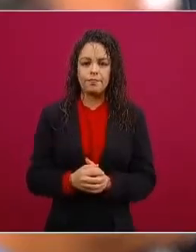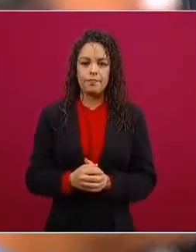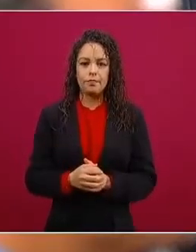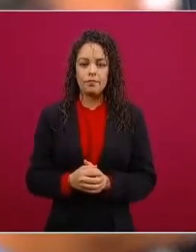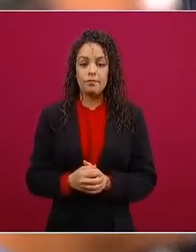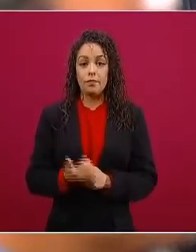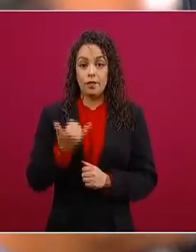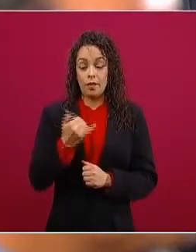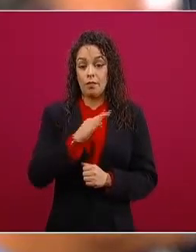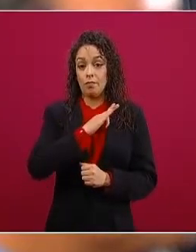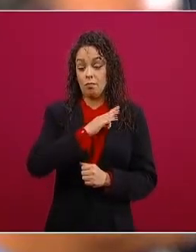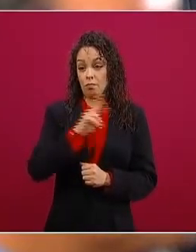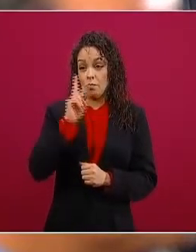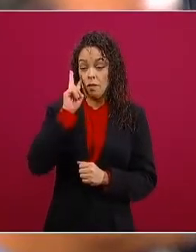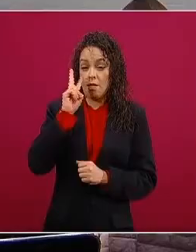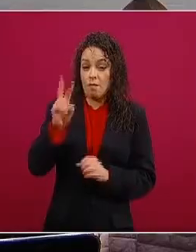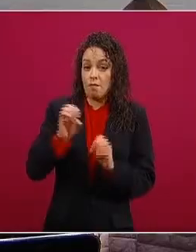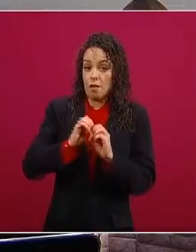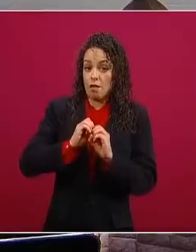notorio